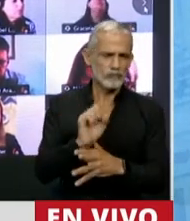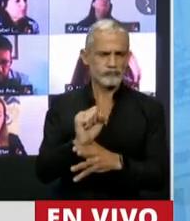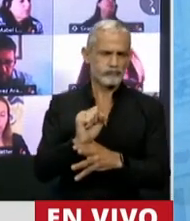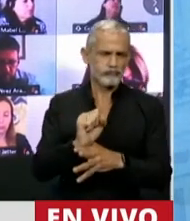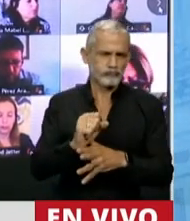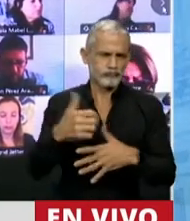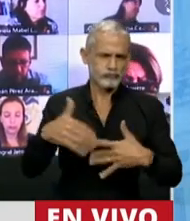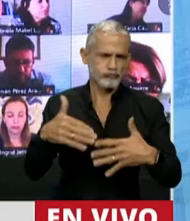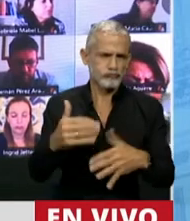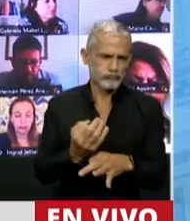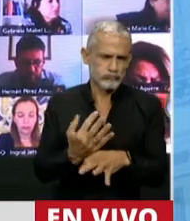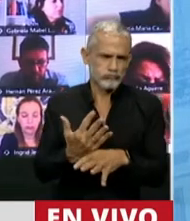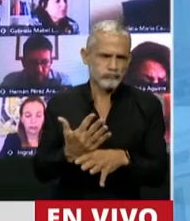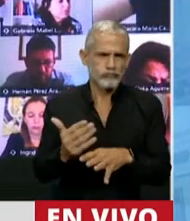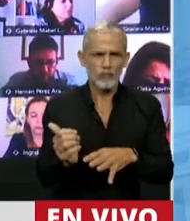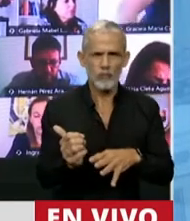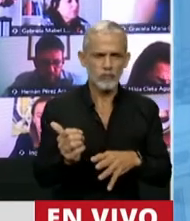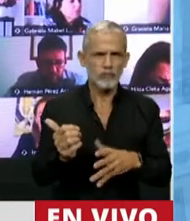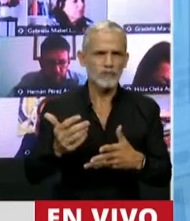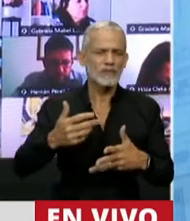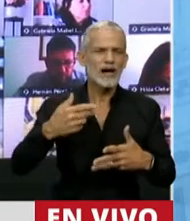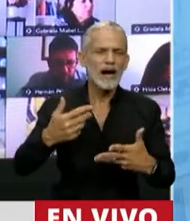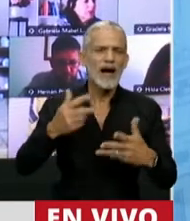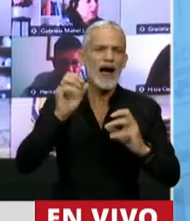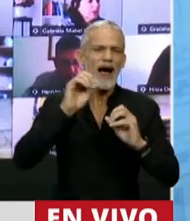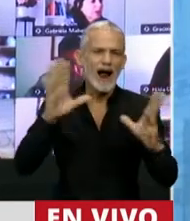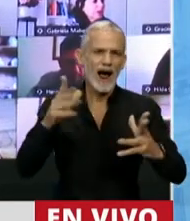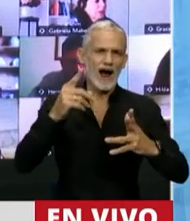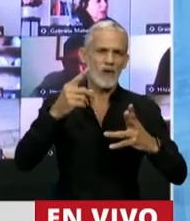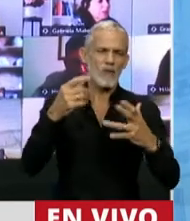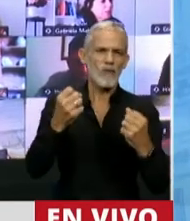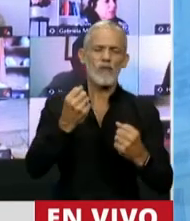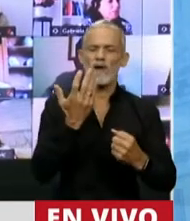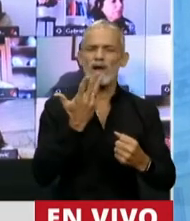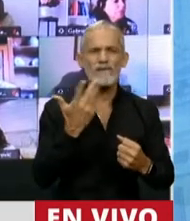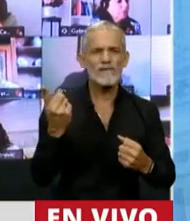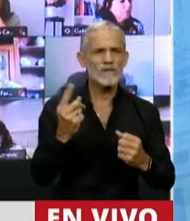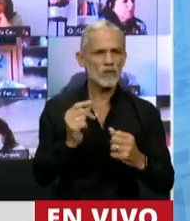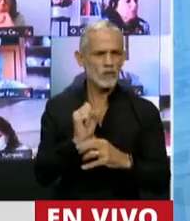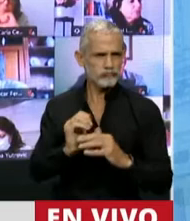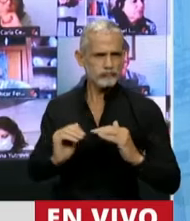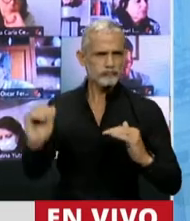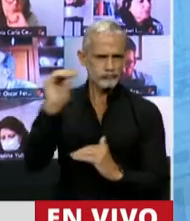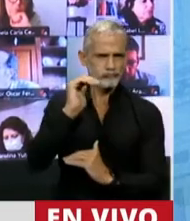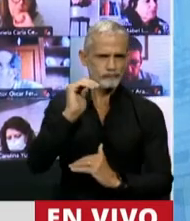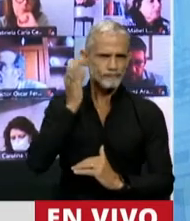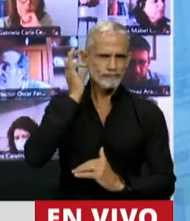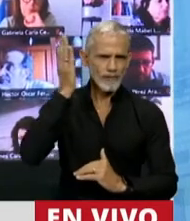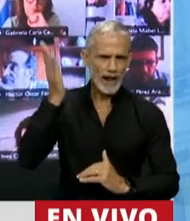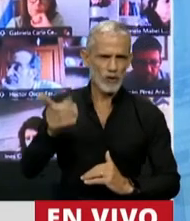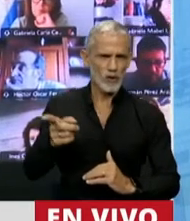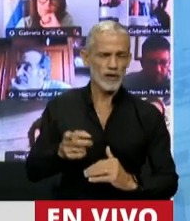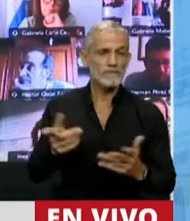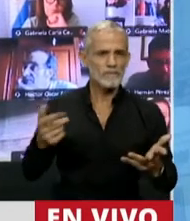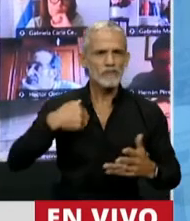vehemencia, con tanta claridad y con tanta jerarquía. Y creo,